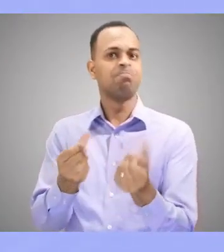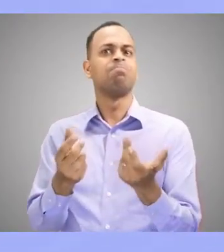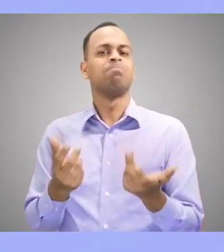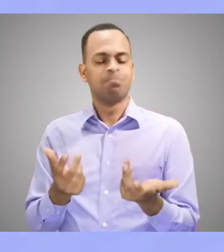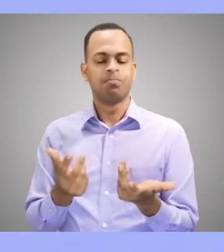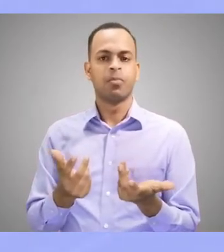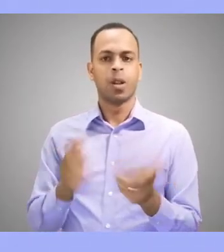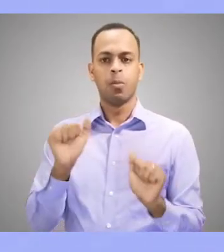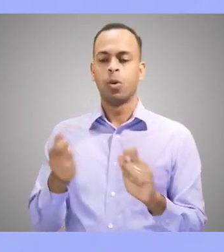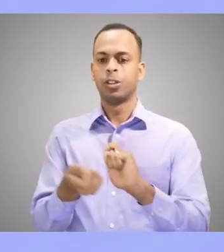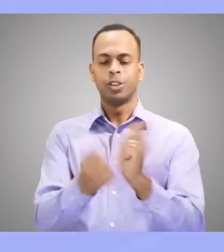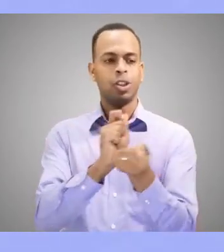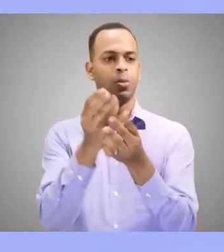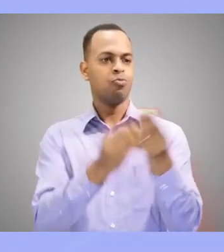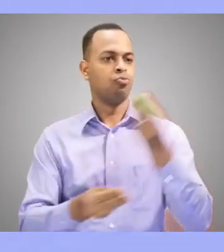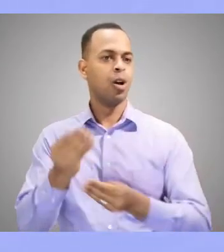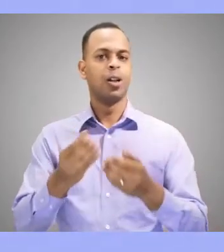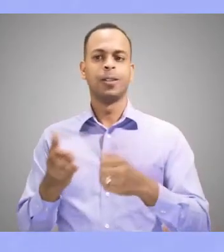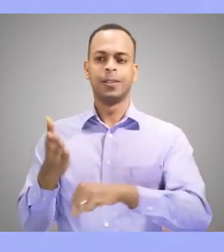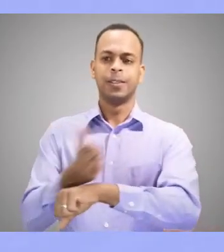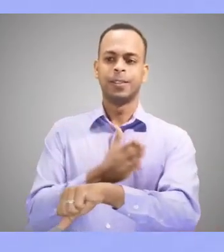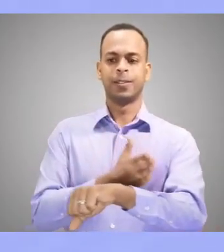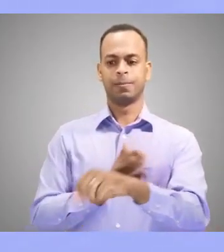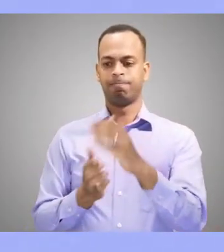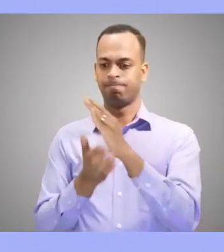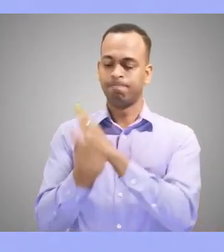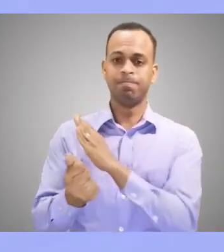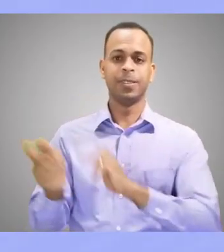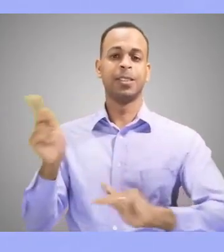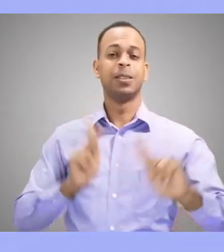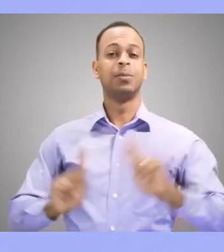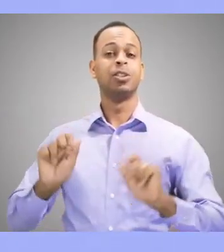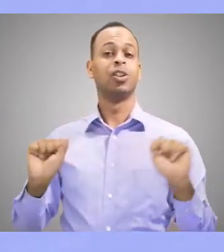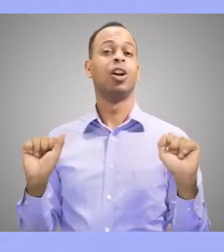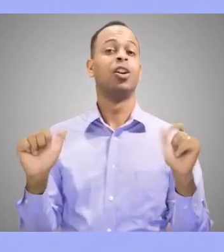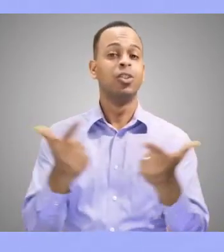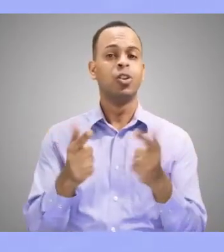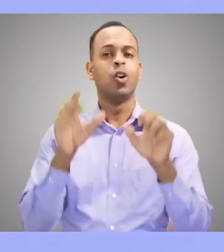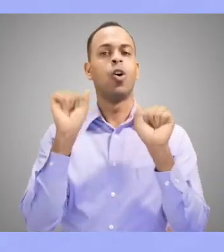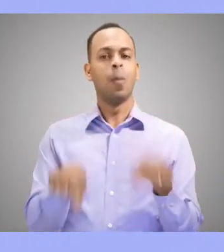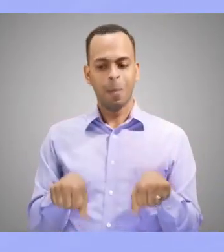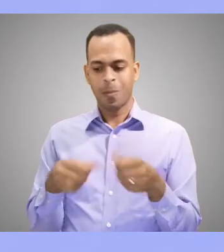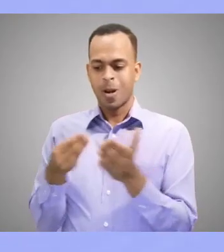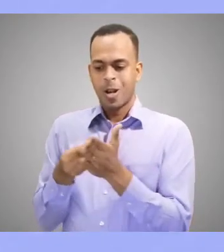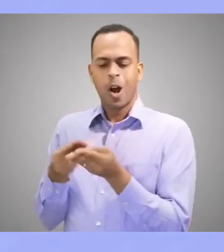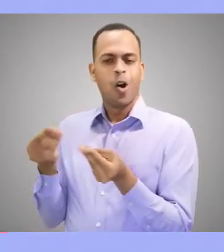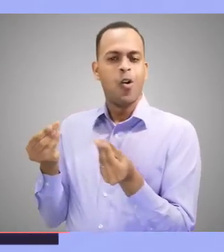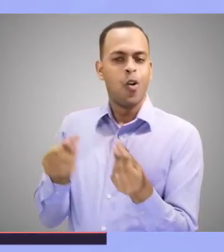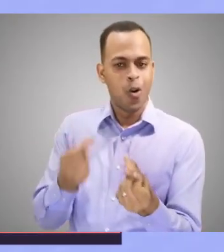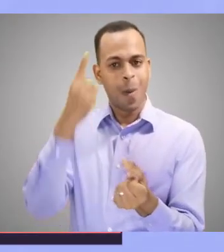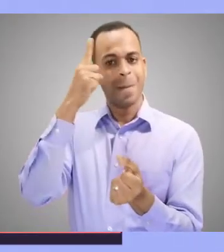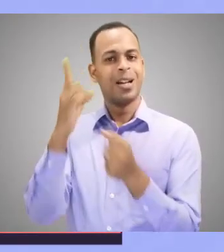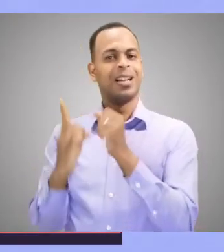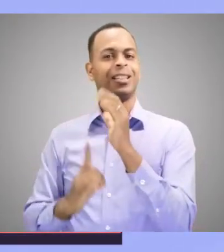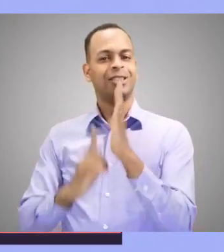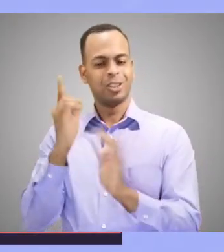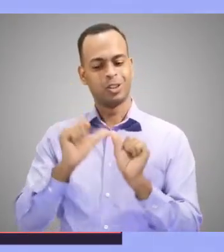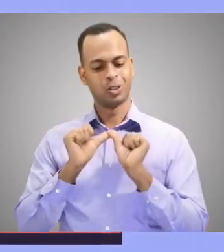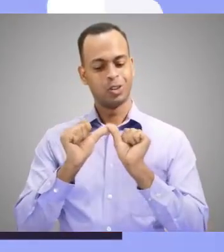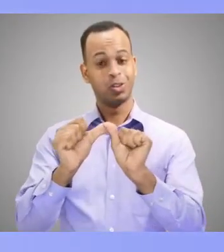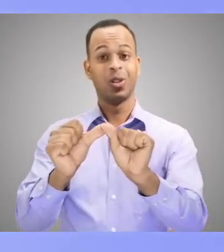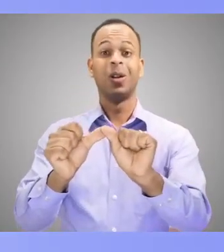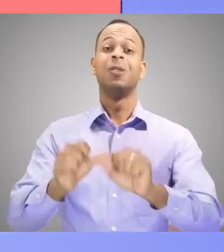transformar las economías, maximizando la capacidad de todas las personas de aportar al crecimiento económico y al desarrollo